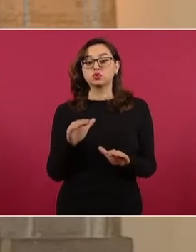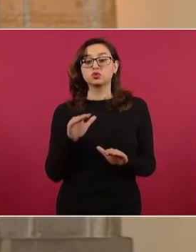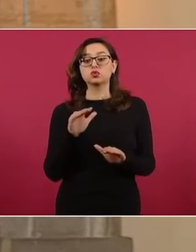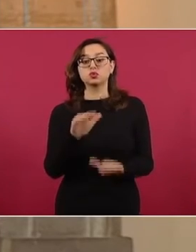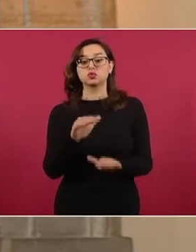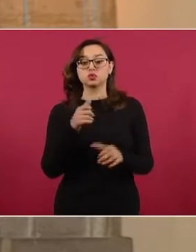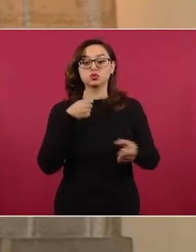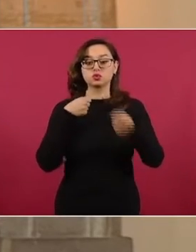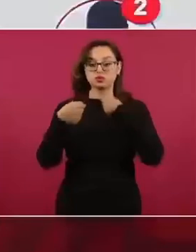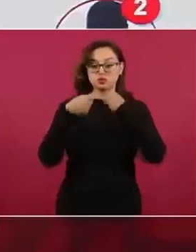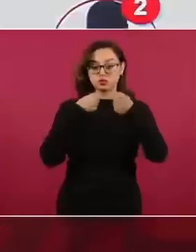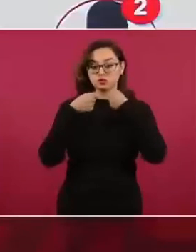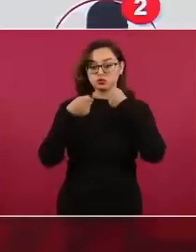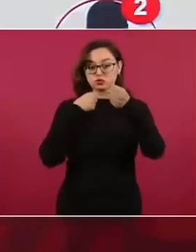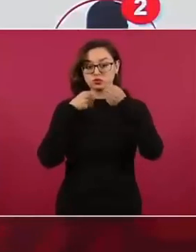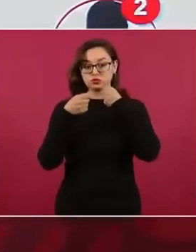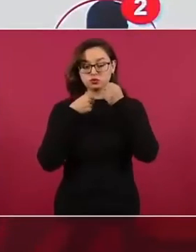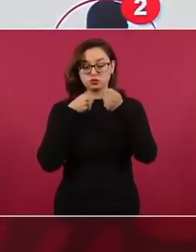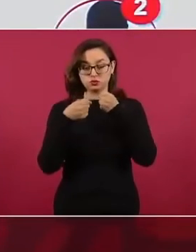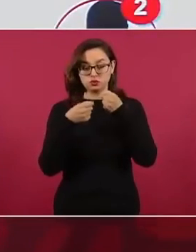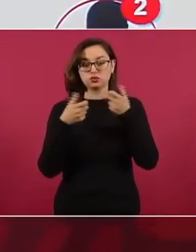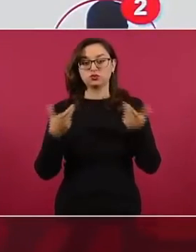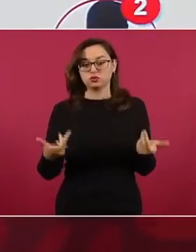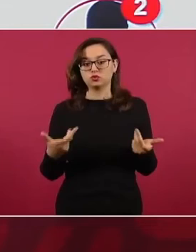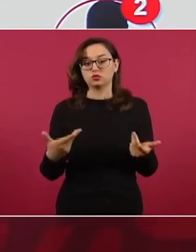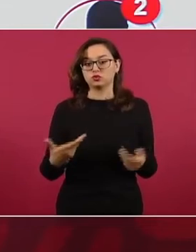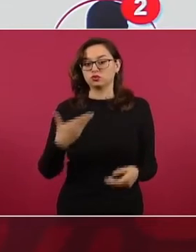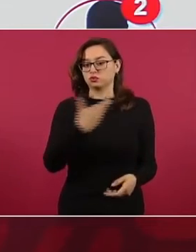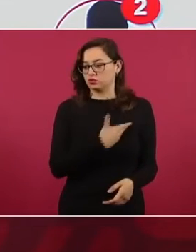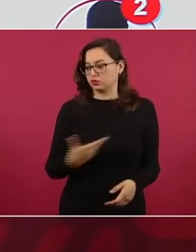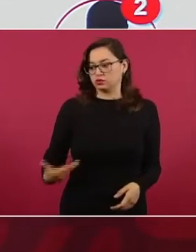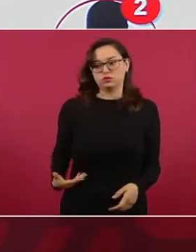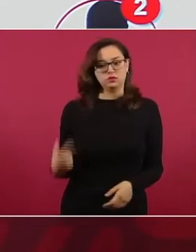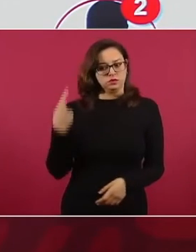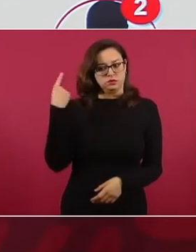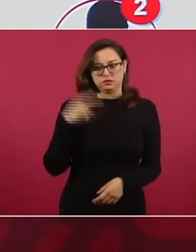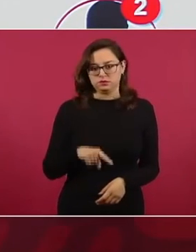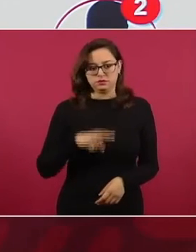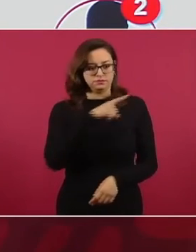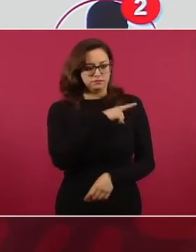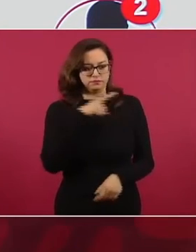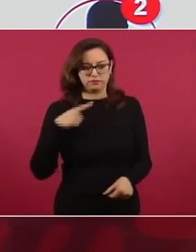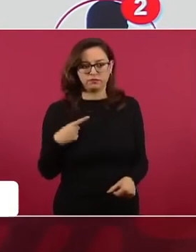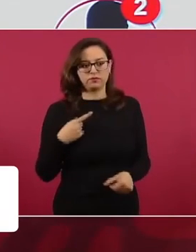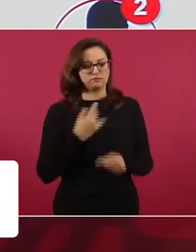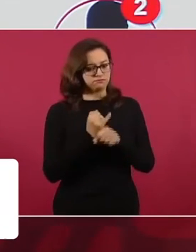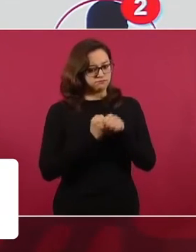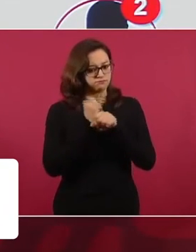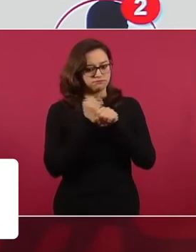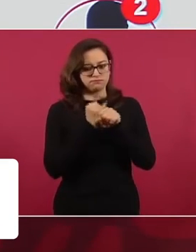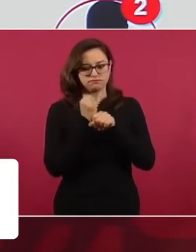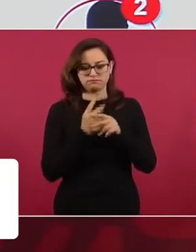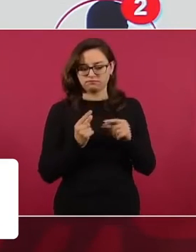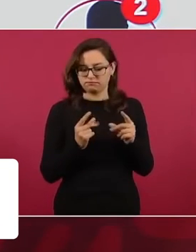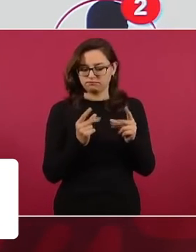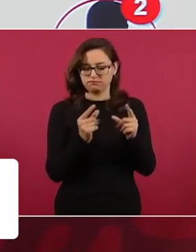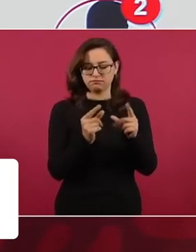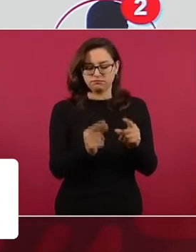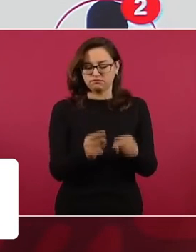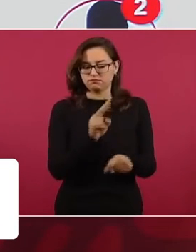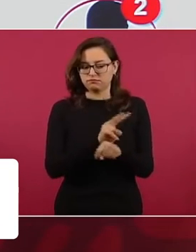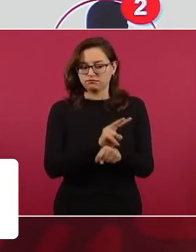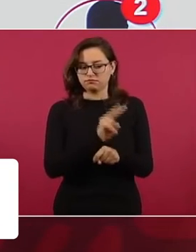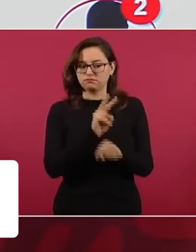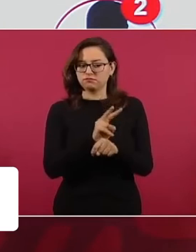periodistas, que es una instrucción del presidente Andrés Manuel López Obrador y la secretaria Rosa Isabel Rodríguez, que le demos